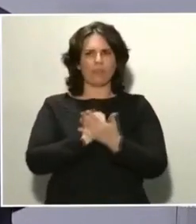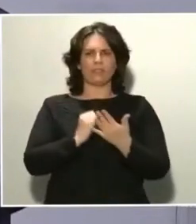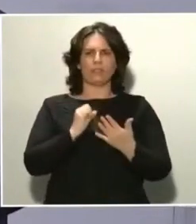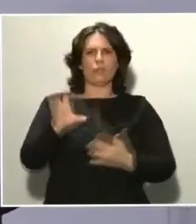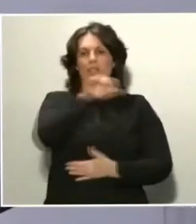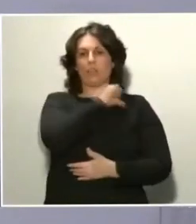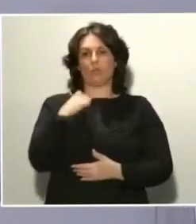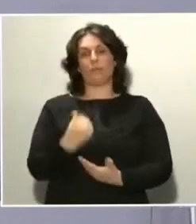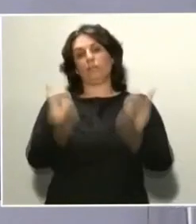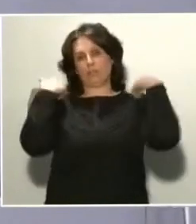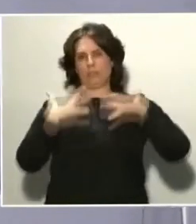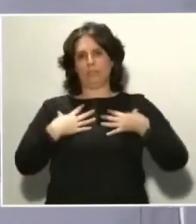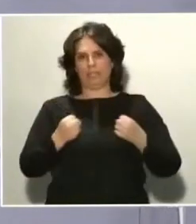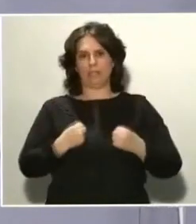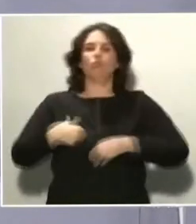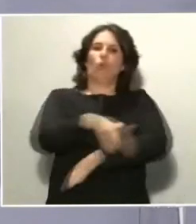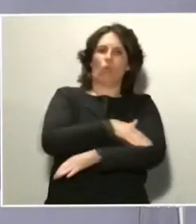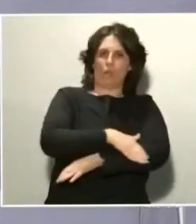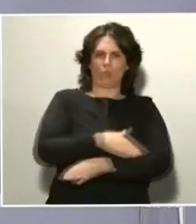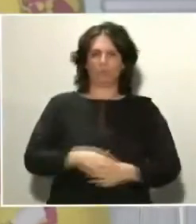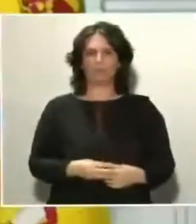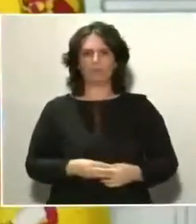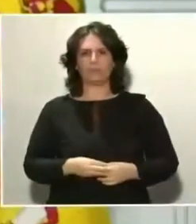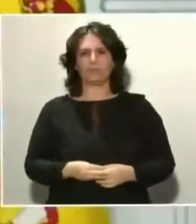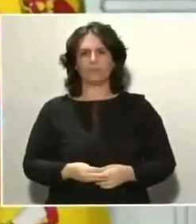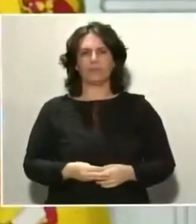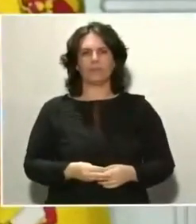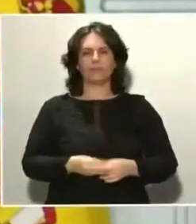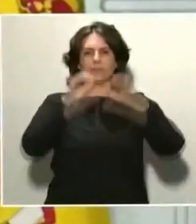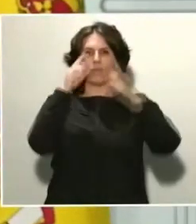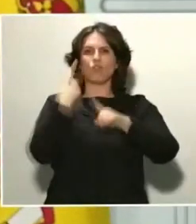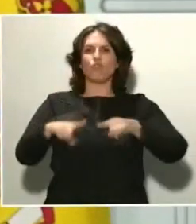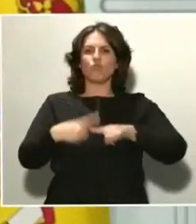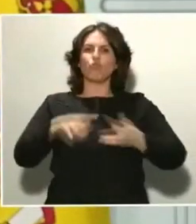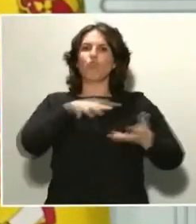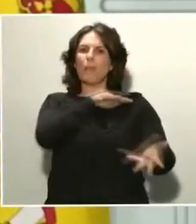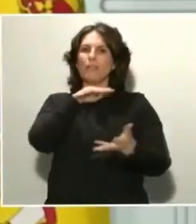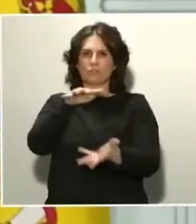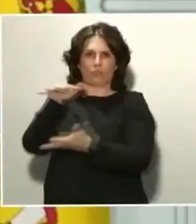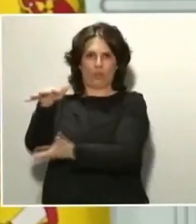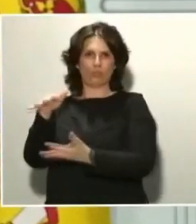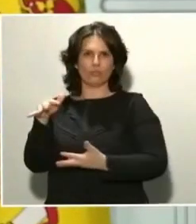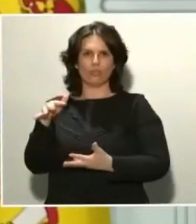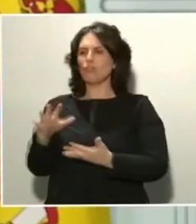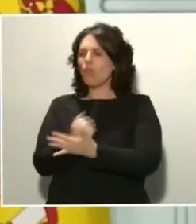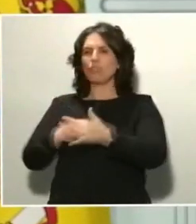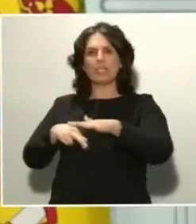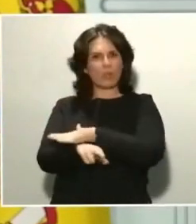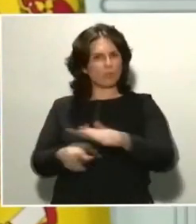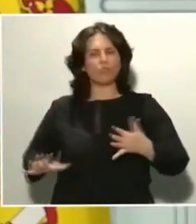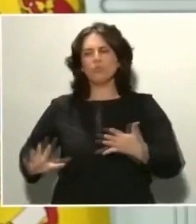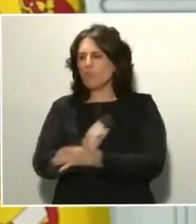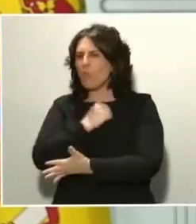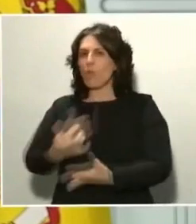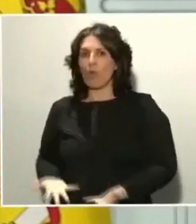gobierno de España. En materia de suministros, estamos movilizando todos los recursos disponibles, todos los medios disponibles para asegurarnos